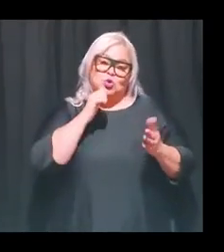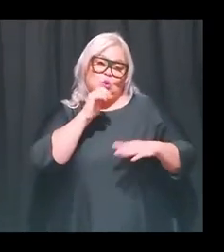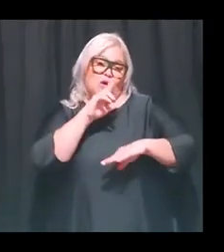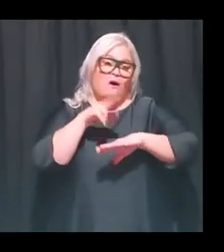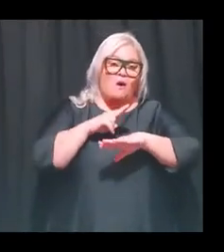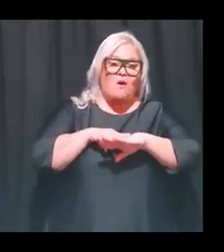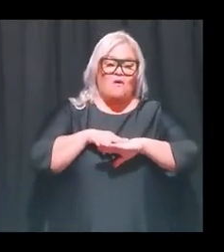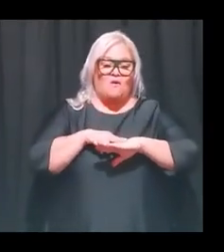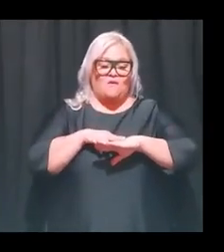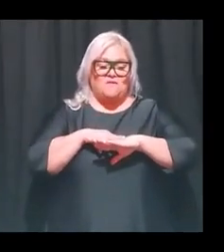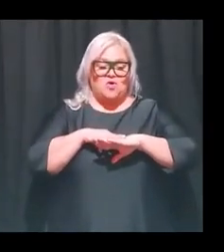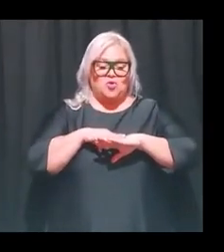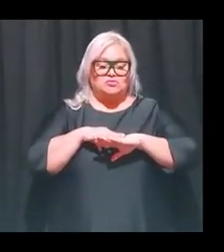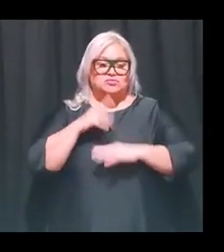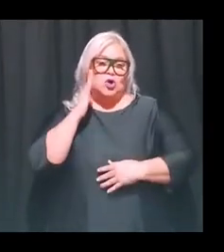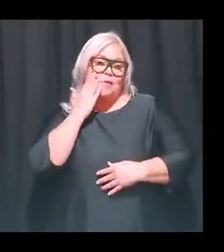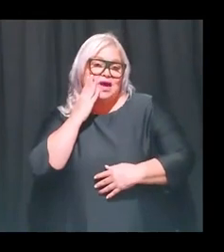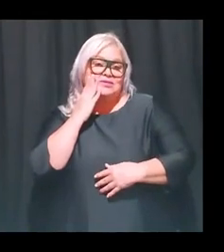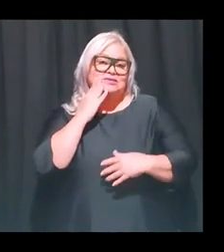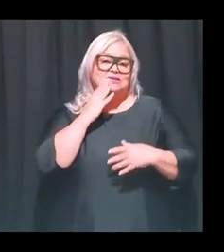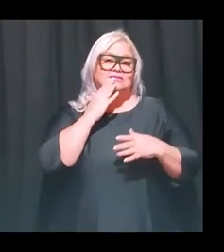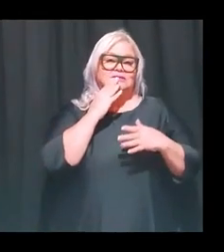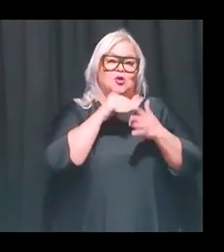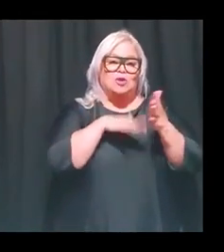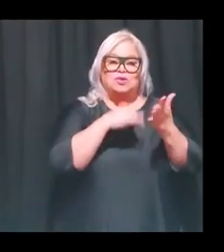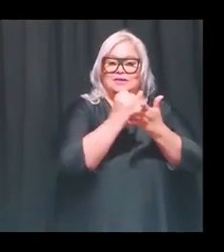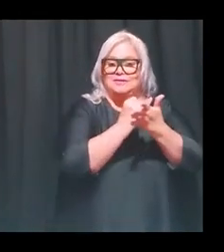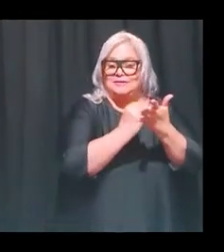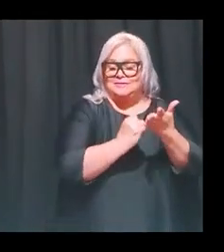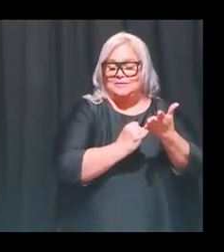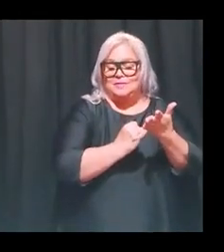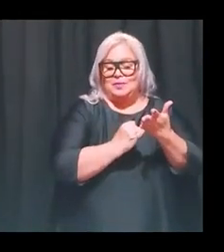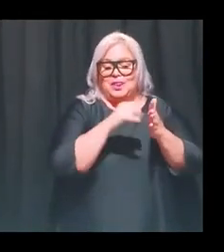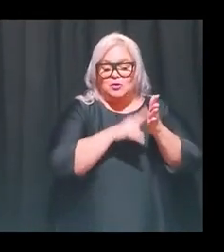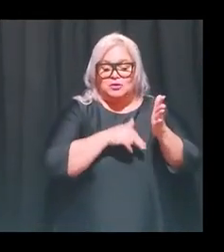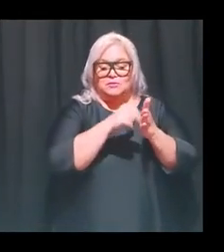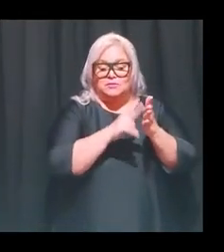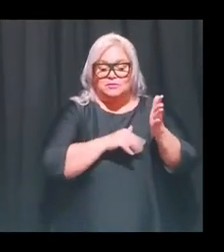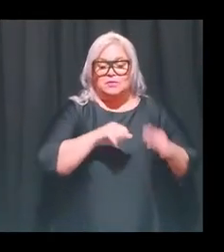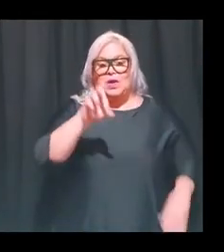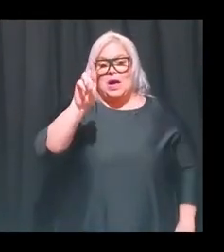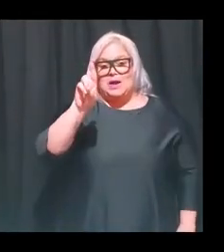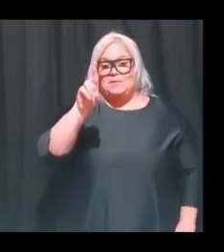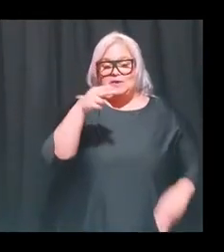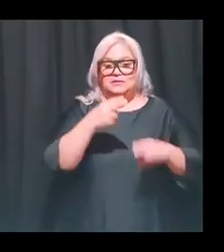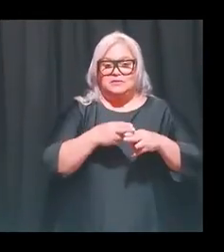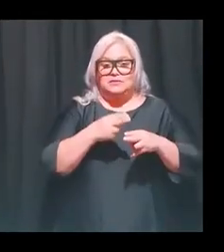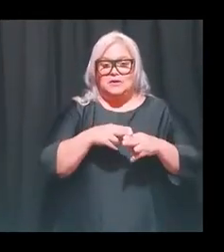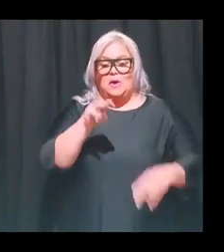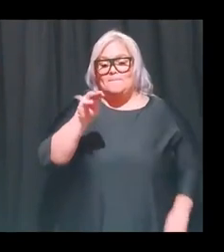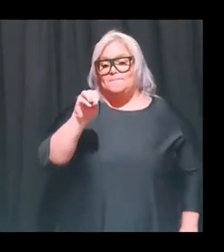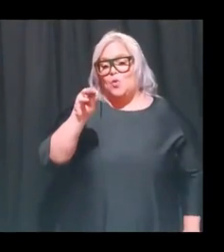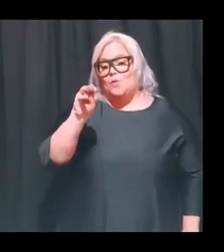la similitud con los dibujos de los estudiantes que es una pintura que hizo Rembrandt que se llama The Mummers